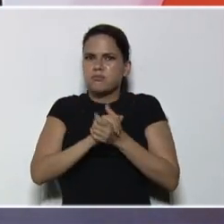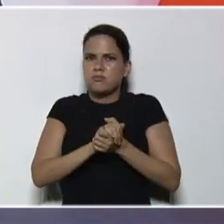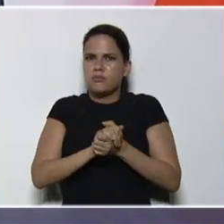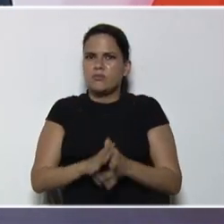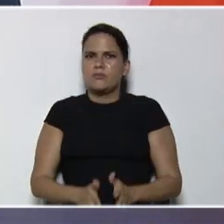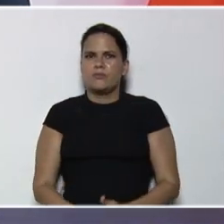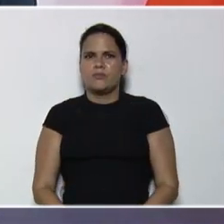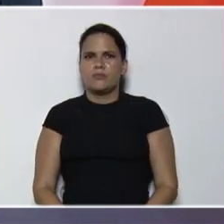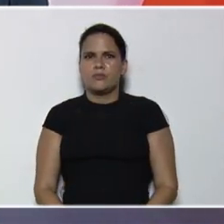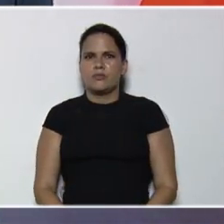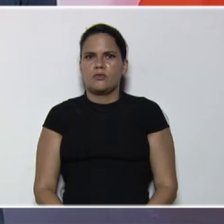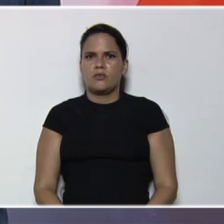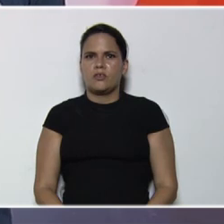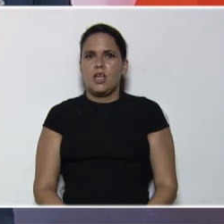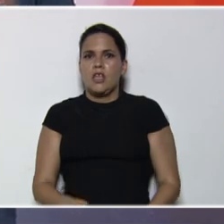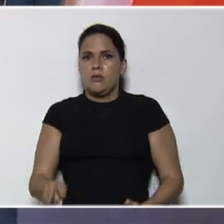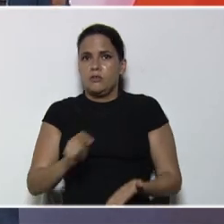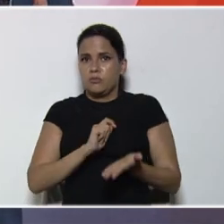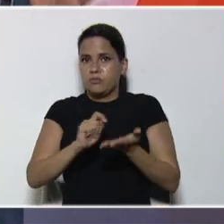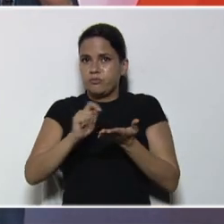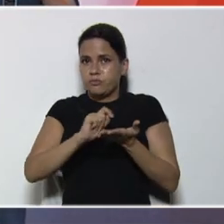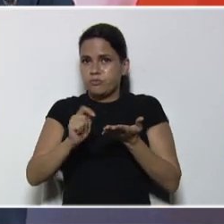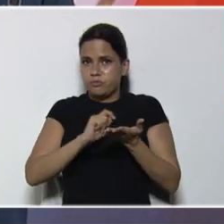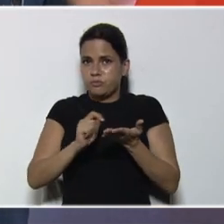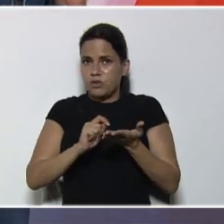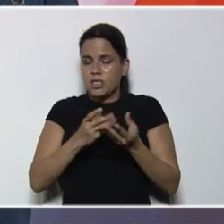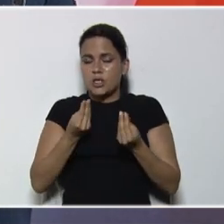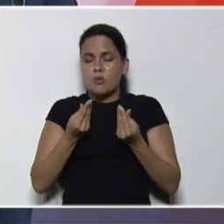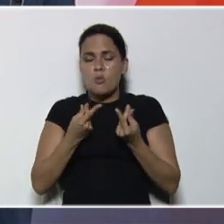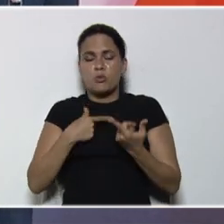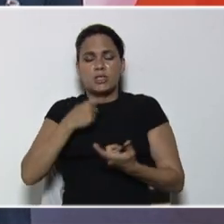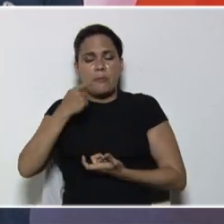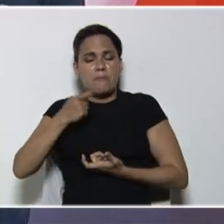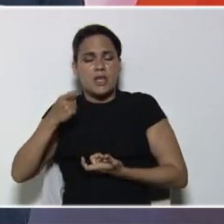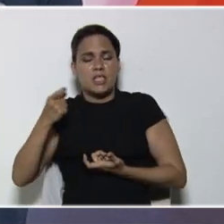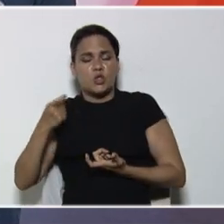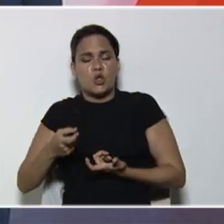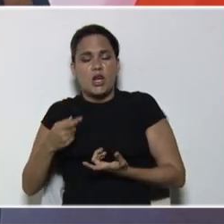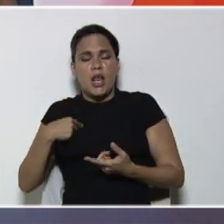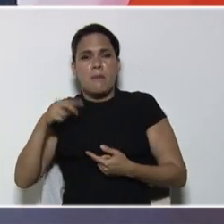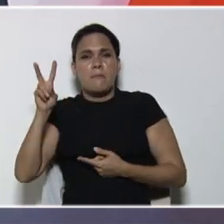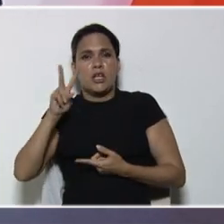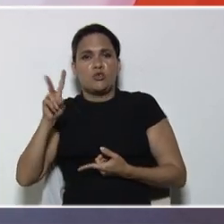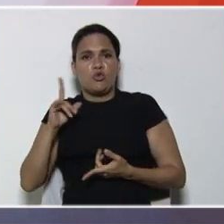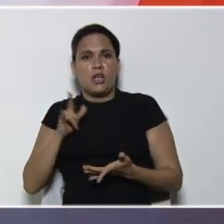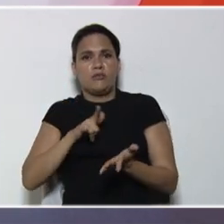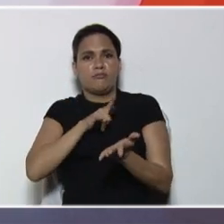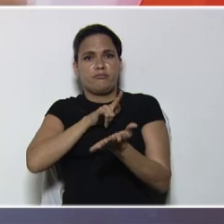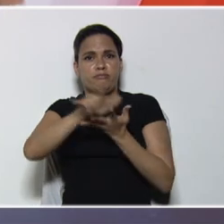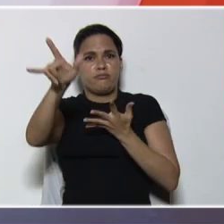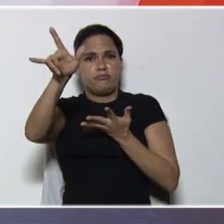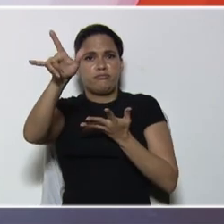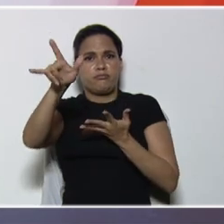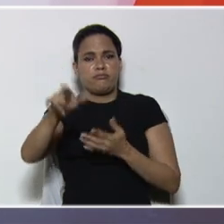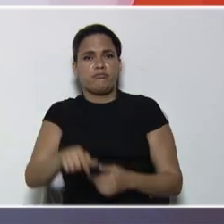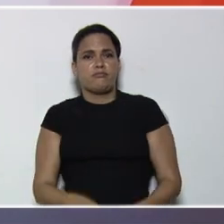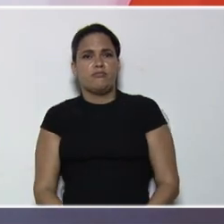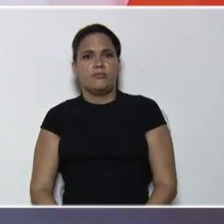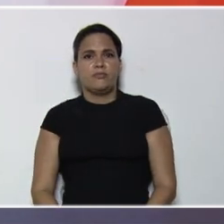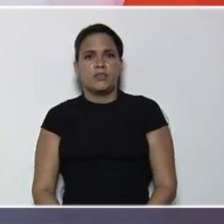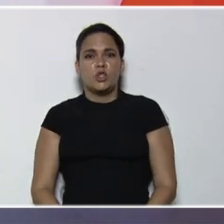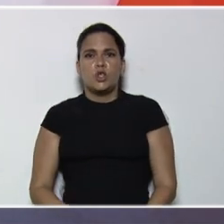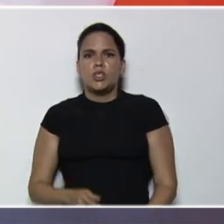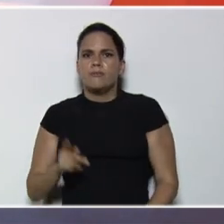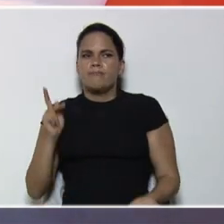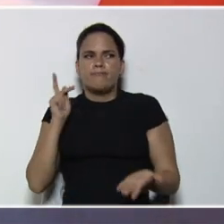además, de suscribirse, así como muchísimas personas, en Venezuela, están suscritas, a nuestro canal de Telegram,